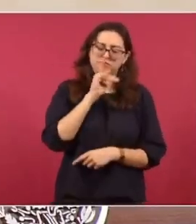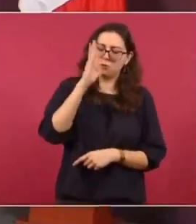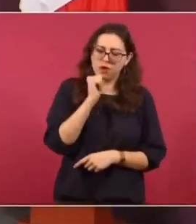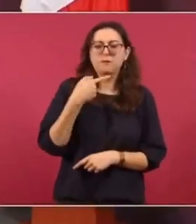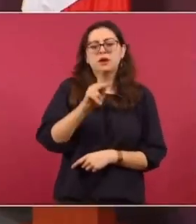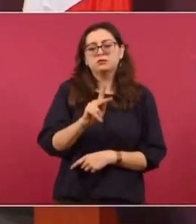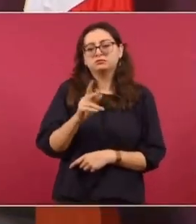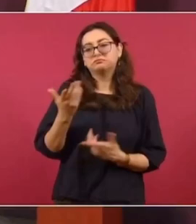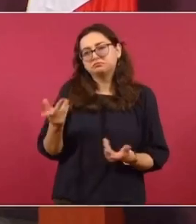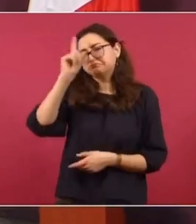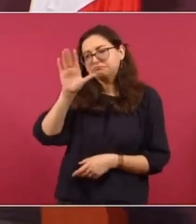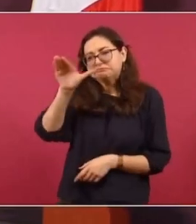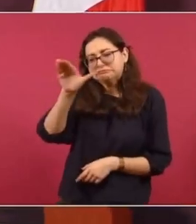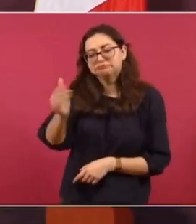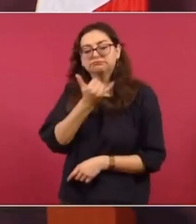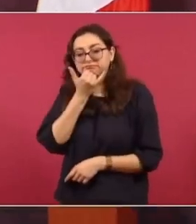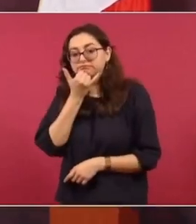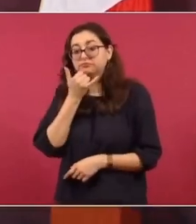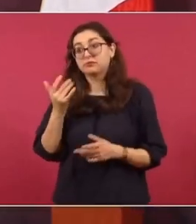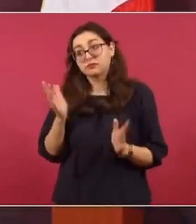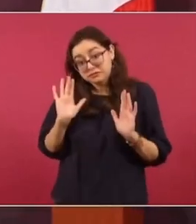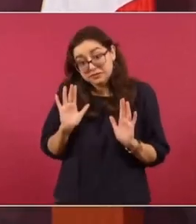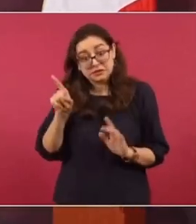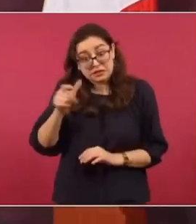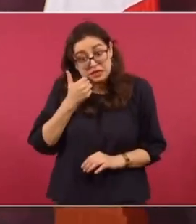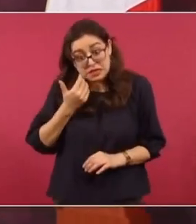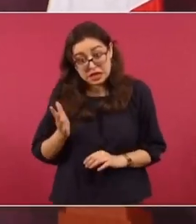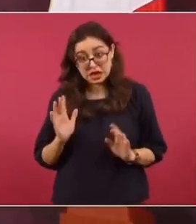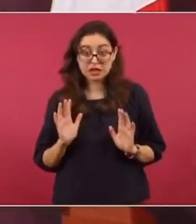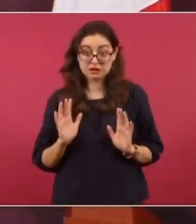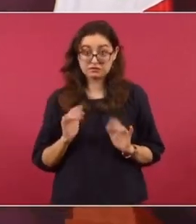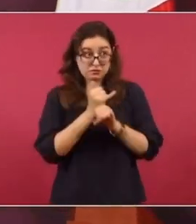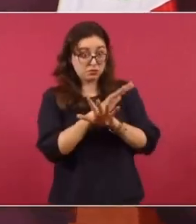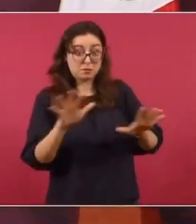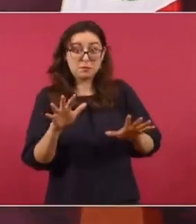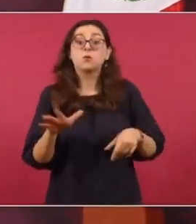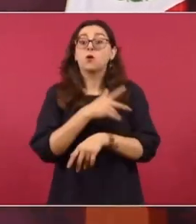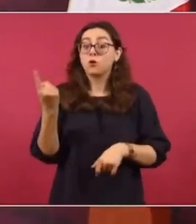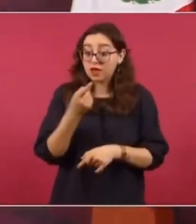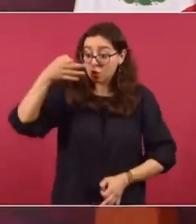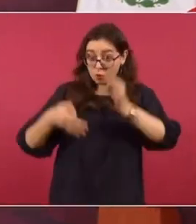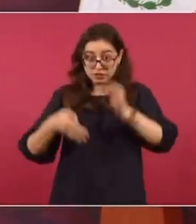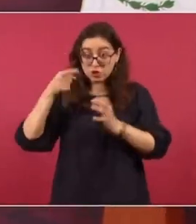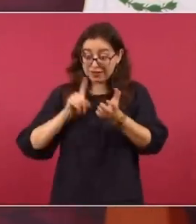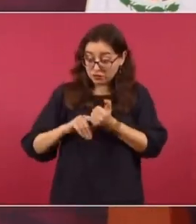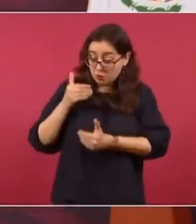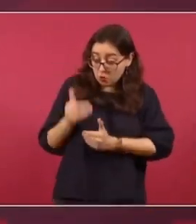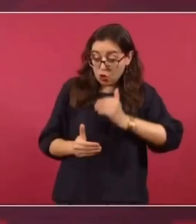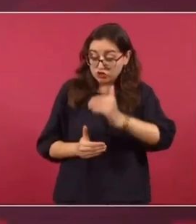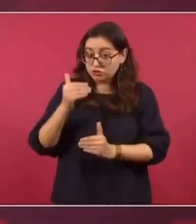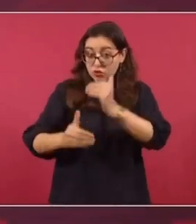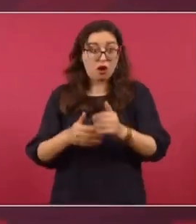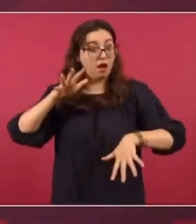pedirle al fiscal, si no tiene inconveniente, porque también hay que ver el